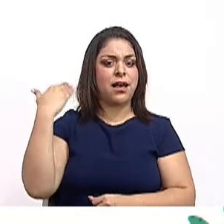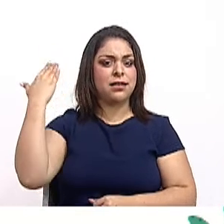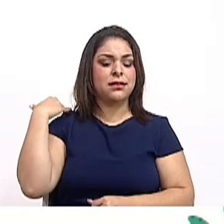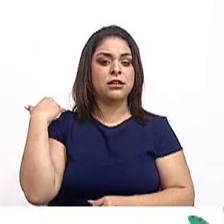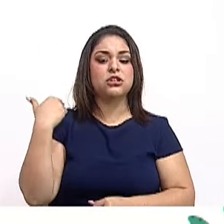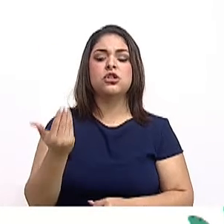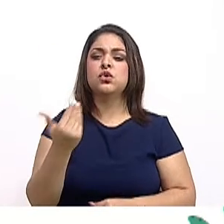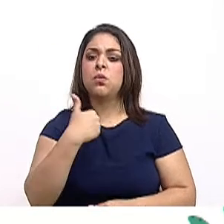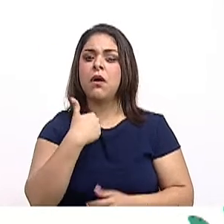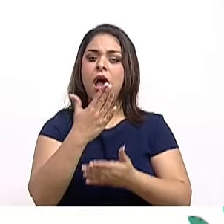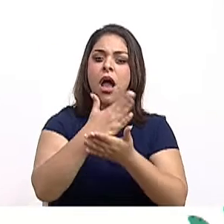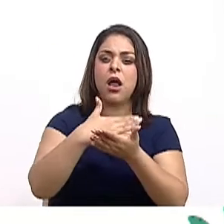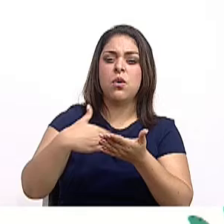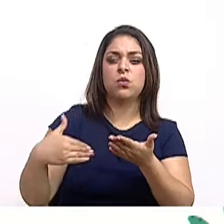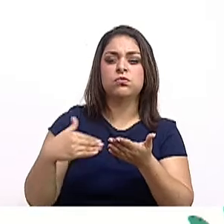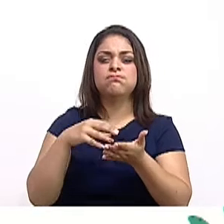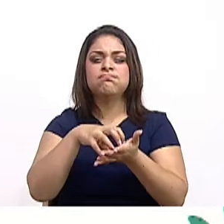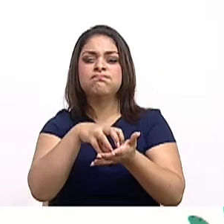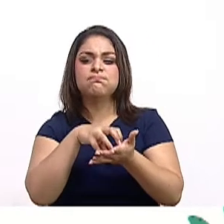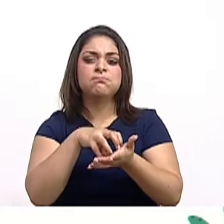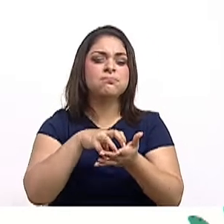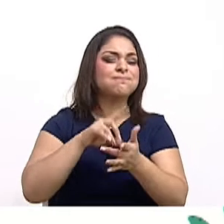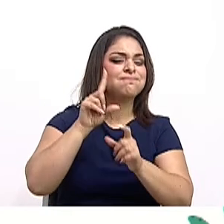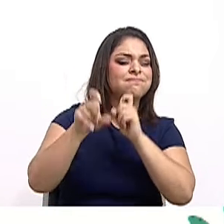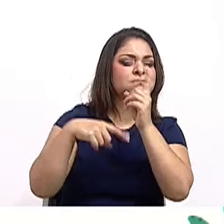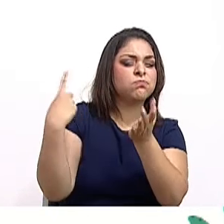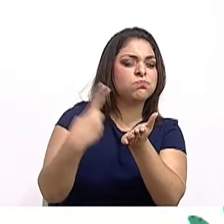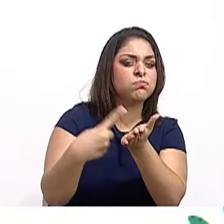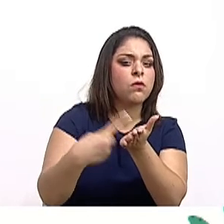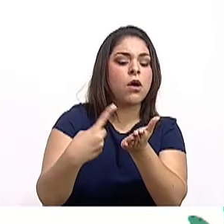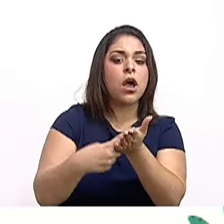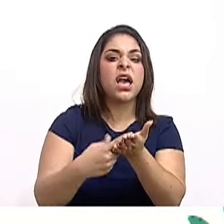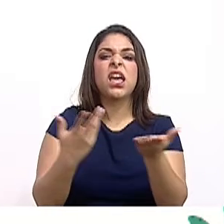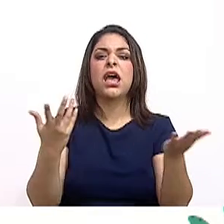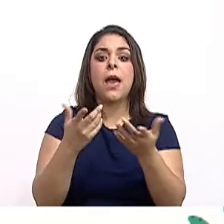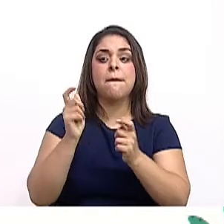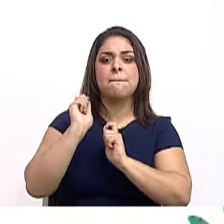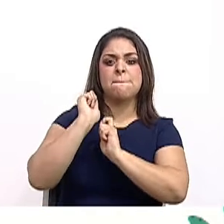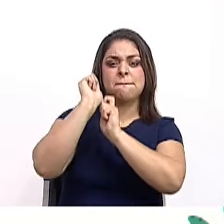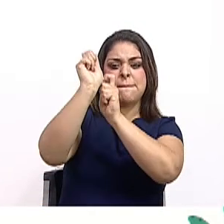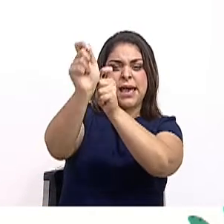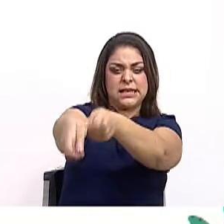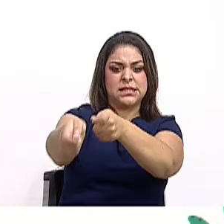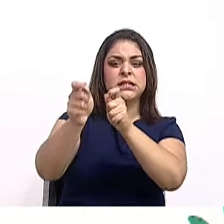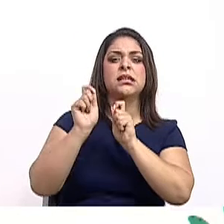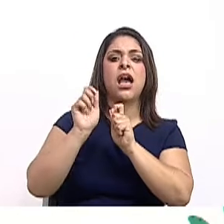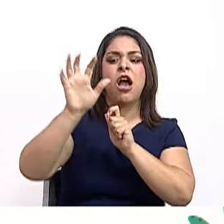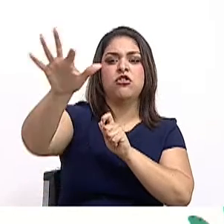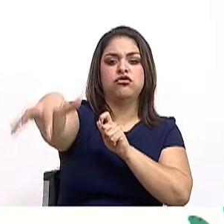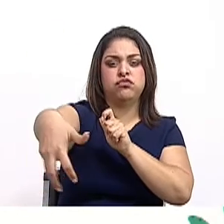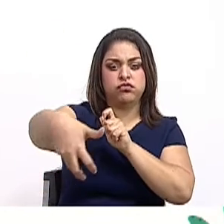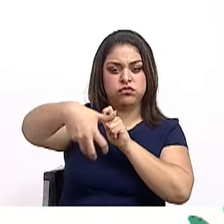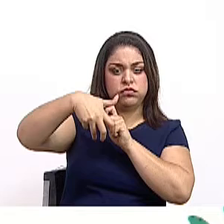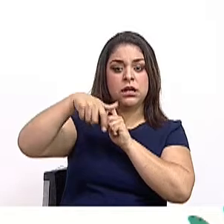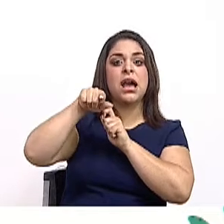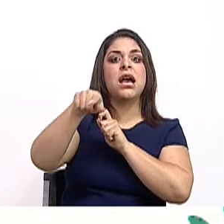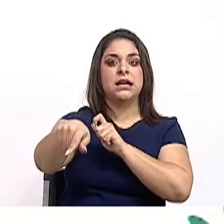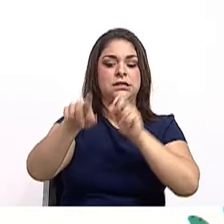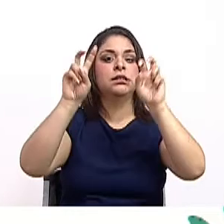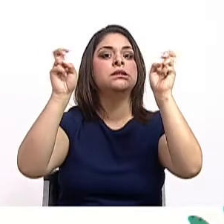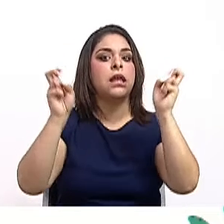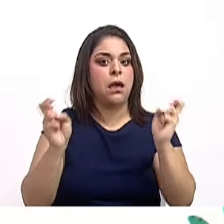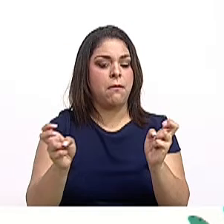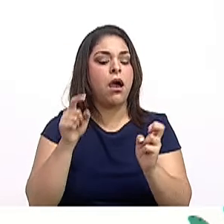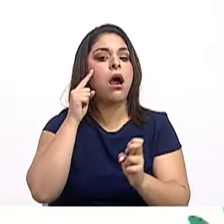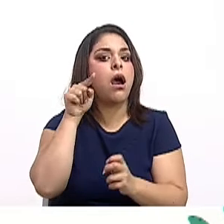cuestiones o temas polémicos con la pesca de arrastre y toda esta temática que hay. ¿Por qué? Porque hay